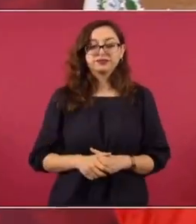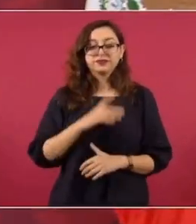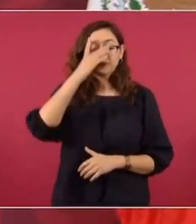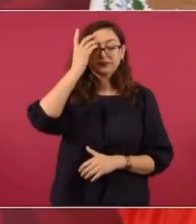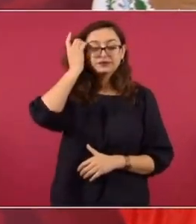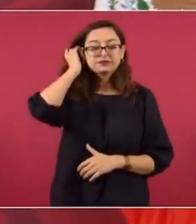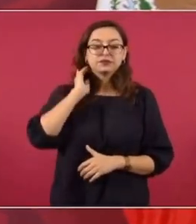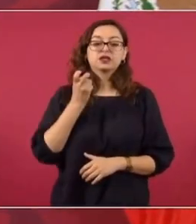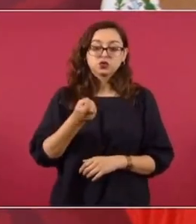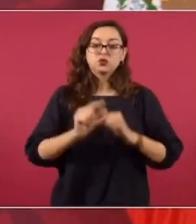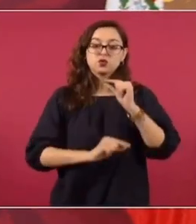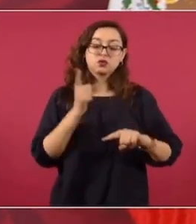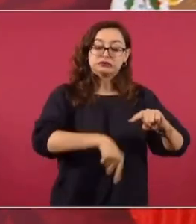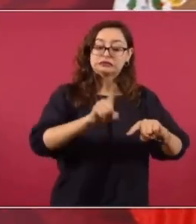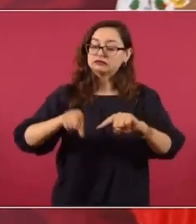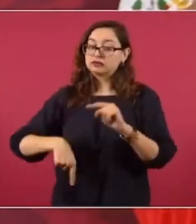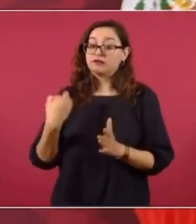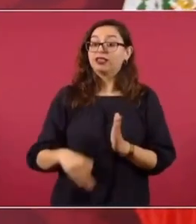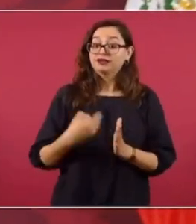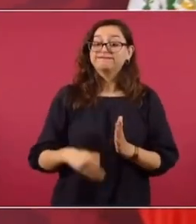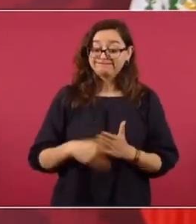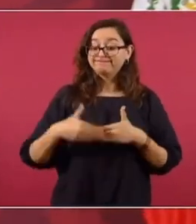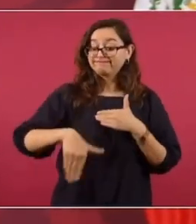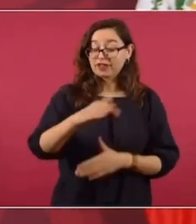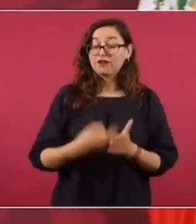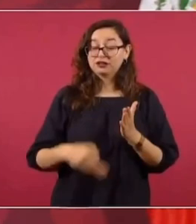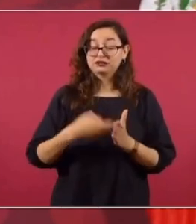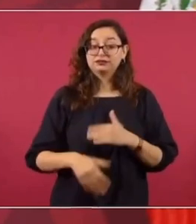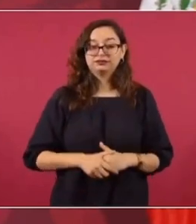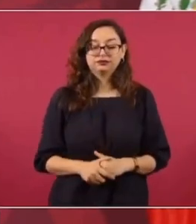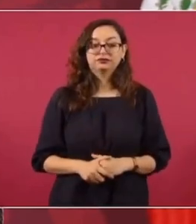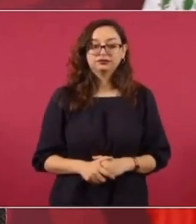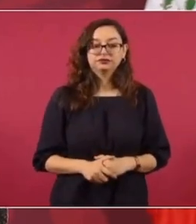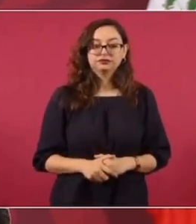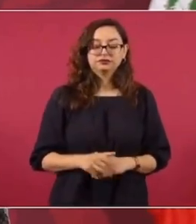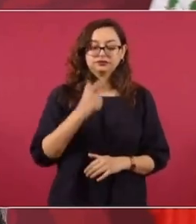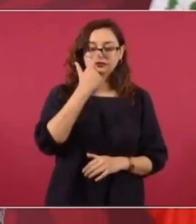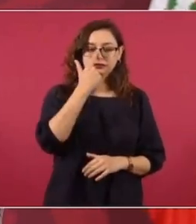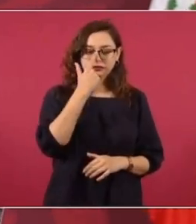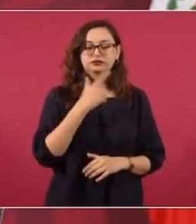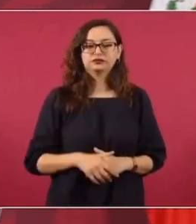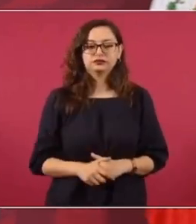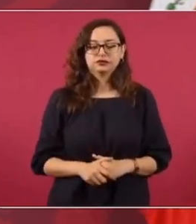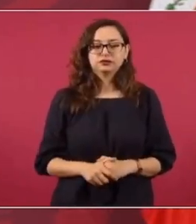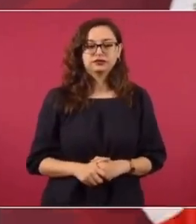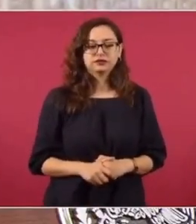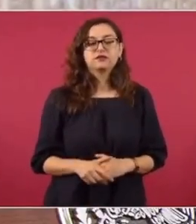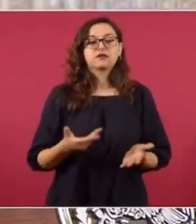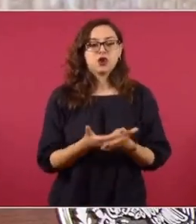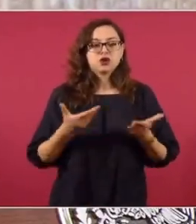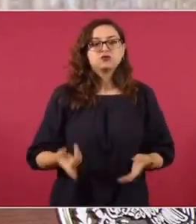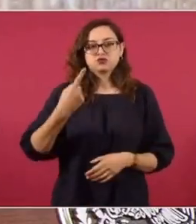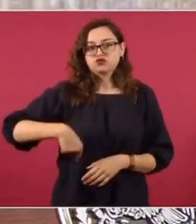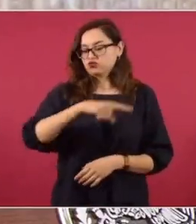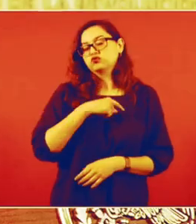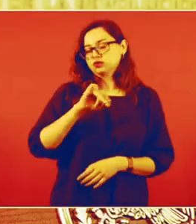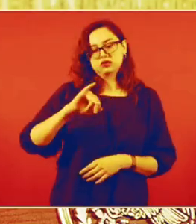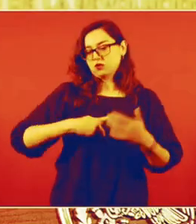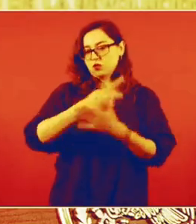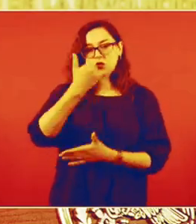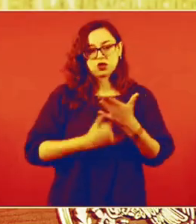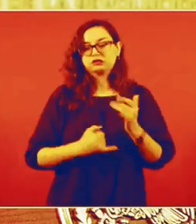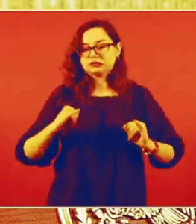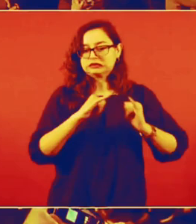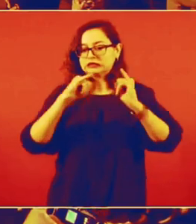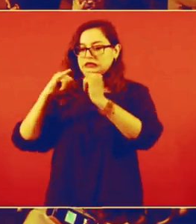Entonces todo eso lo estamos eliminando, pero todavía nos falta. Y lo que planteas, estamos comprometidos en la descentralización y